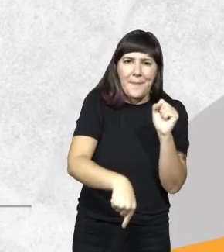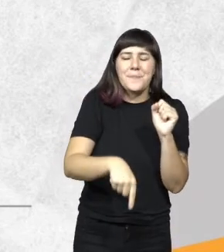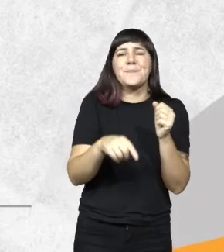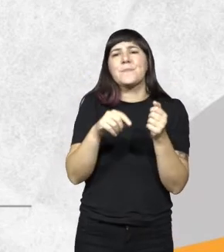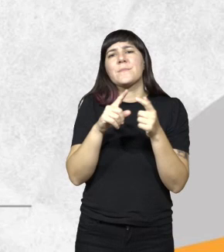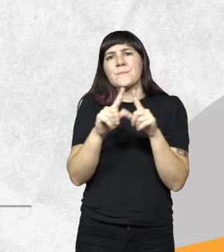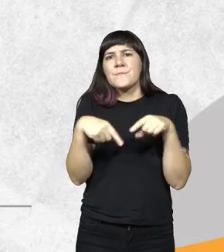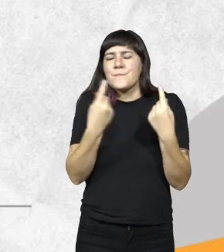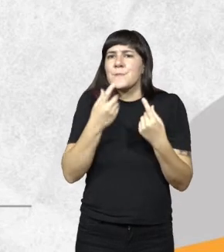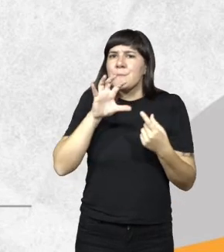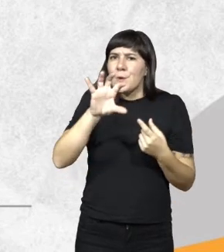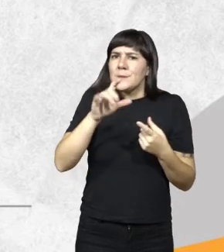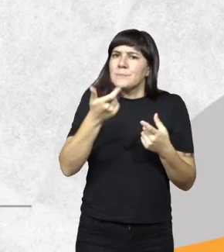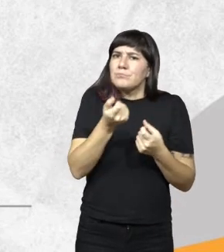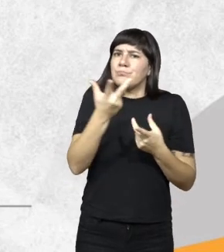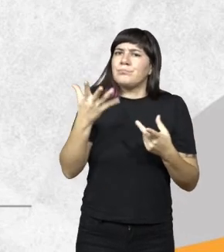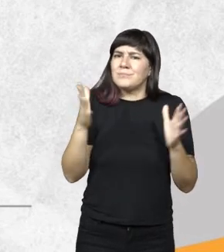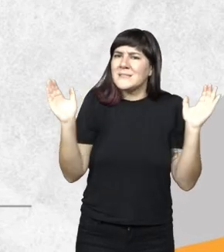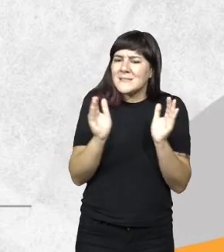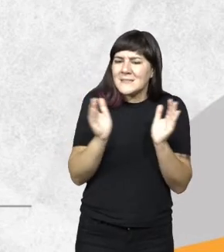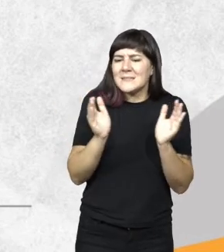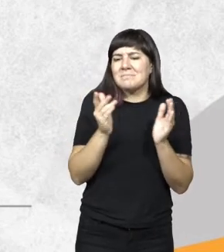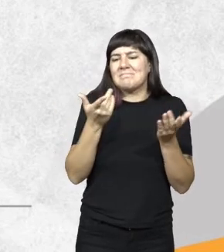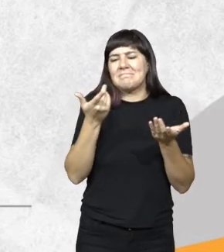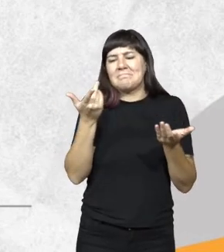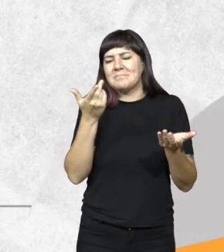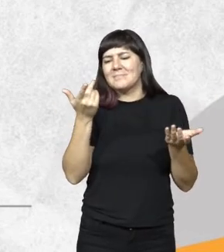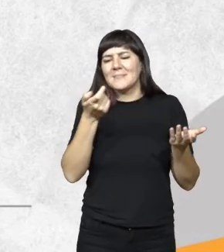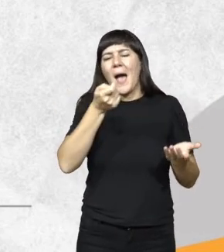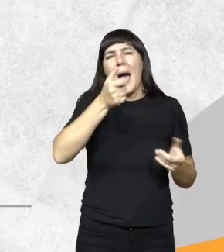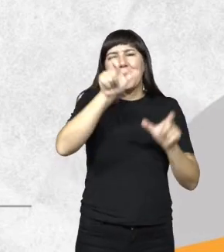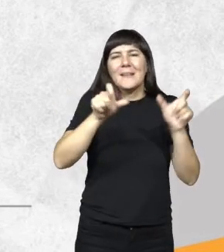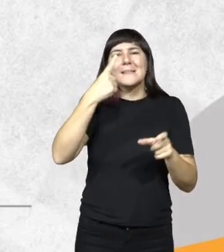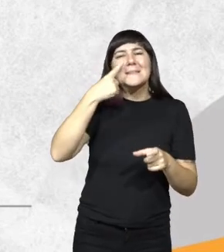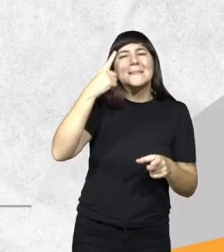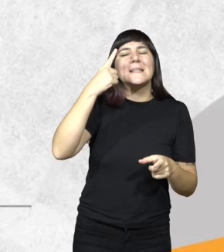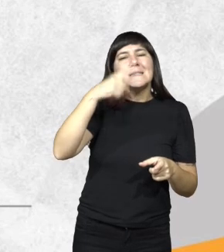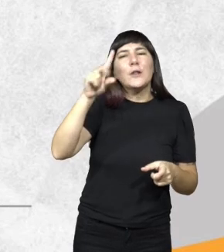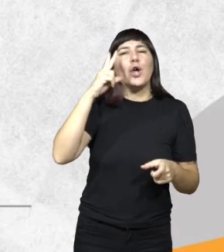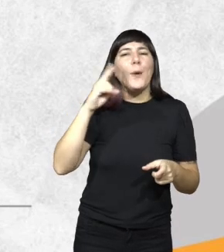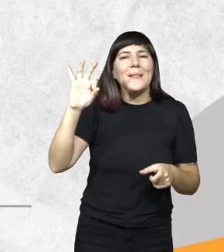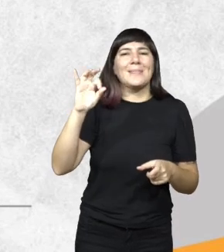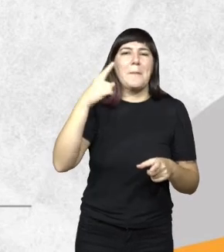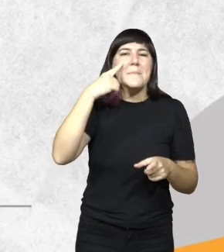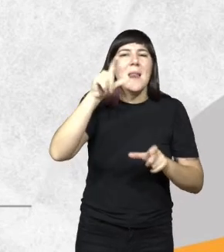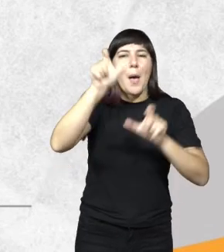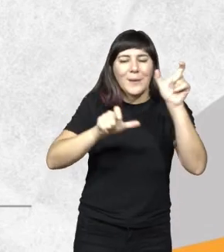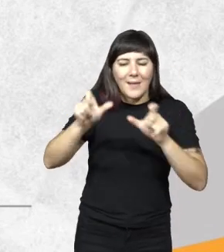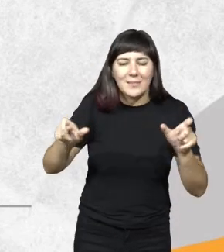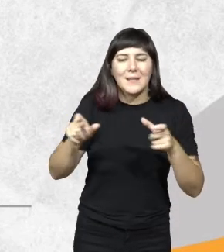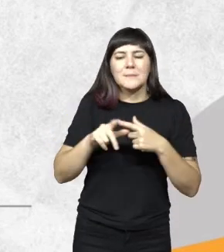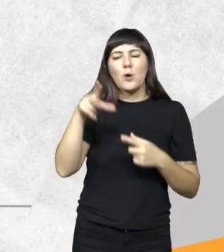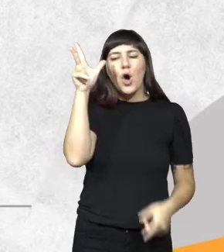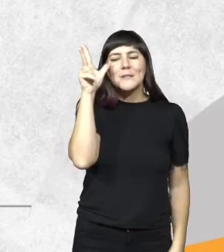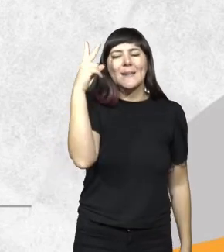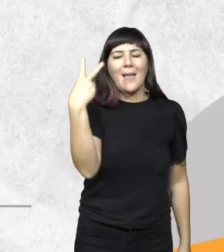pequeña, tenemos 190.000 habitantes, un poquito más que eso. Y tenemos 98.000 en Río Grande, 82.000 y piquito